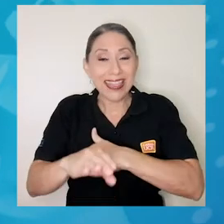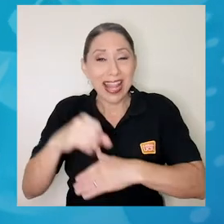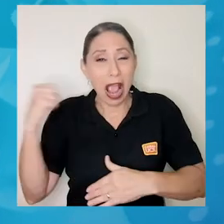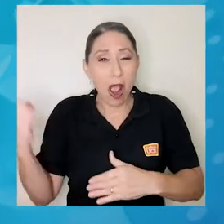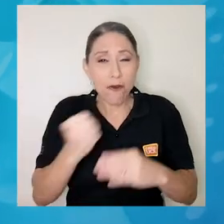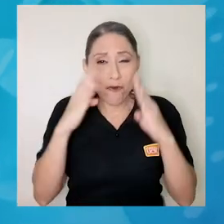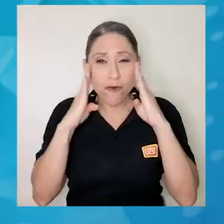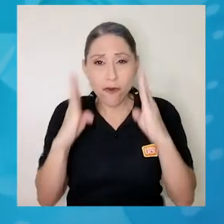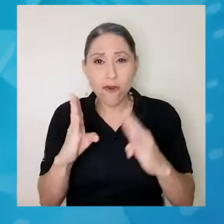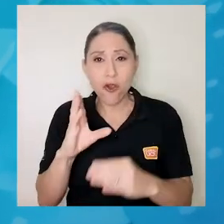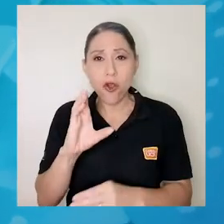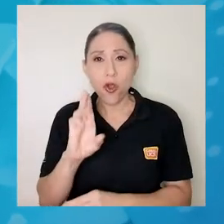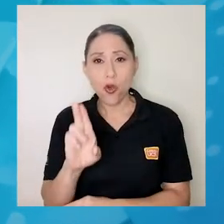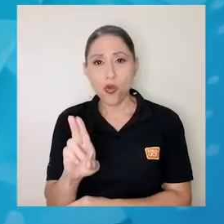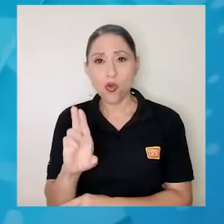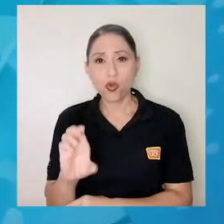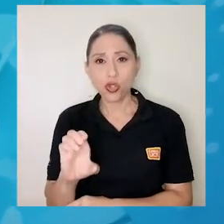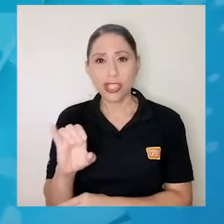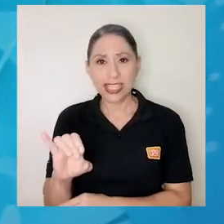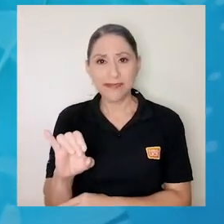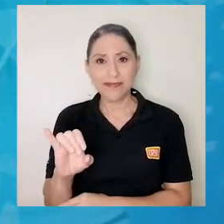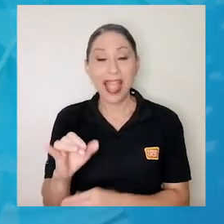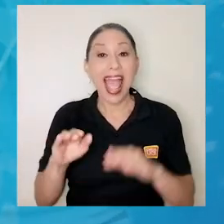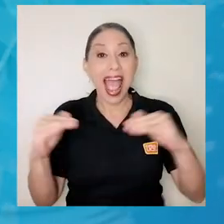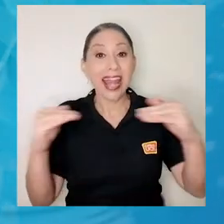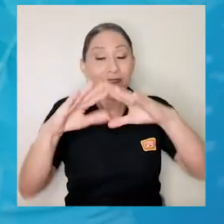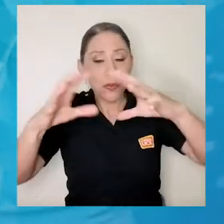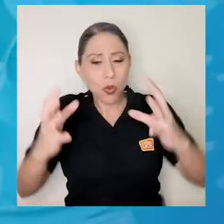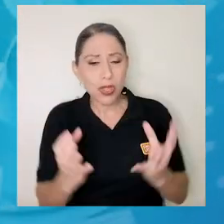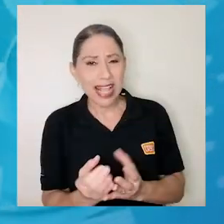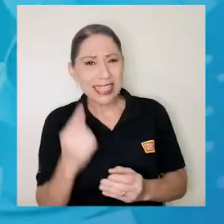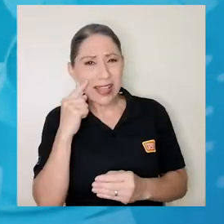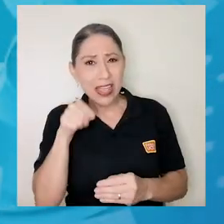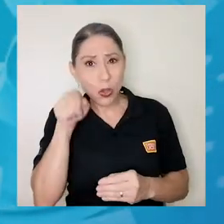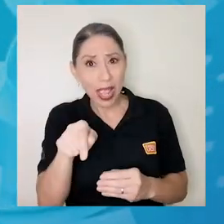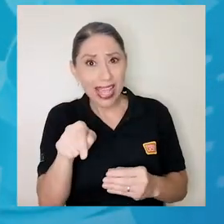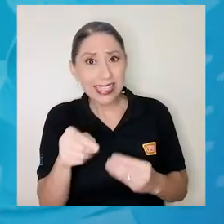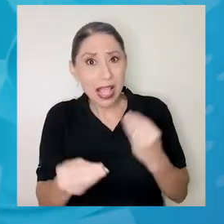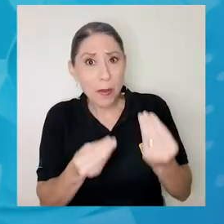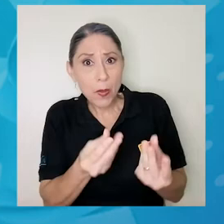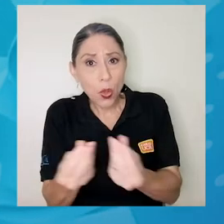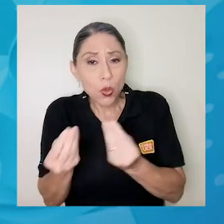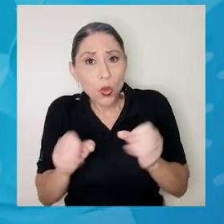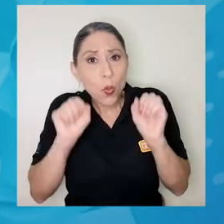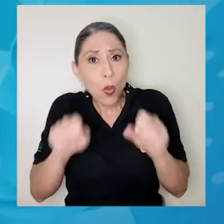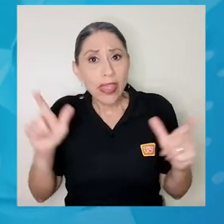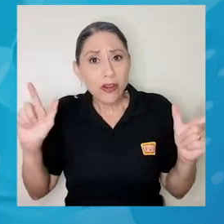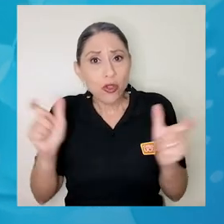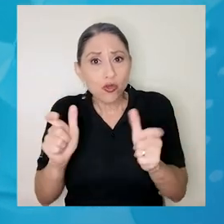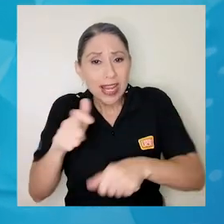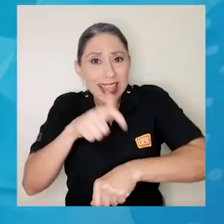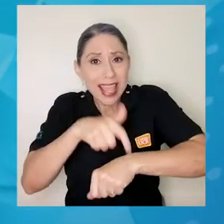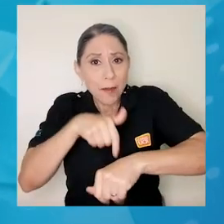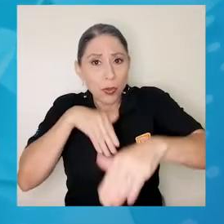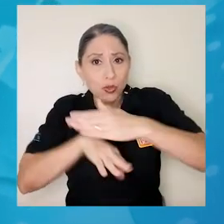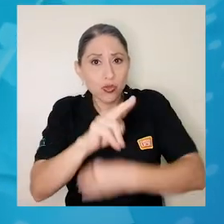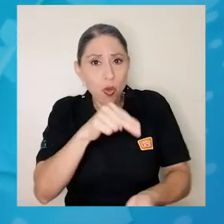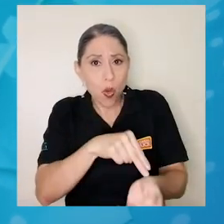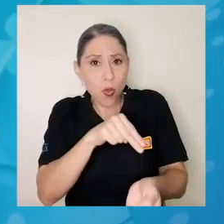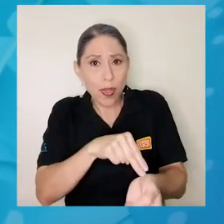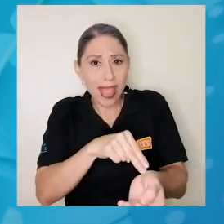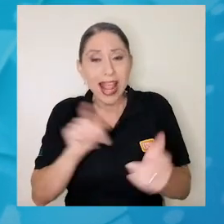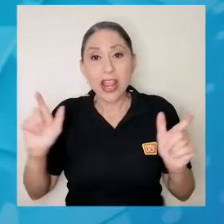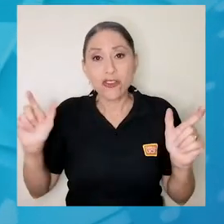porque precisamente lo que se está midiendo a nivel mundial es qué capacidad tiene este producto de reducir los tiempos de hospitalización